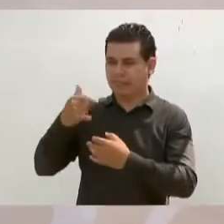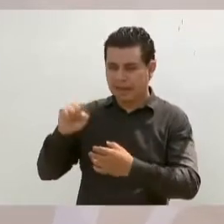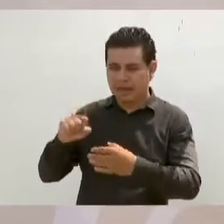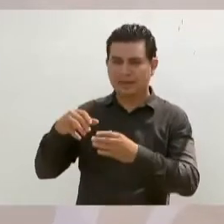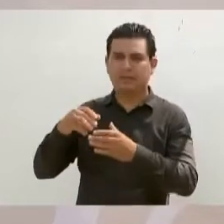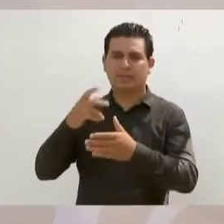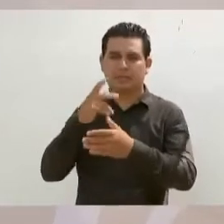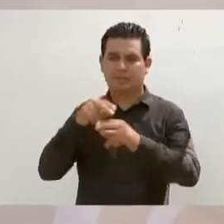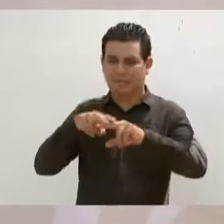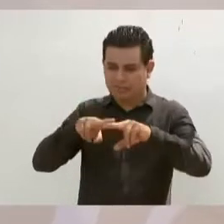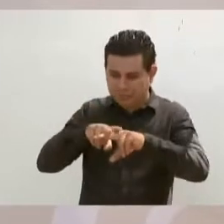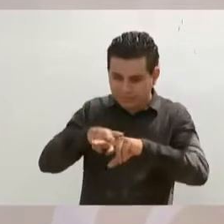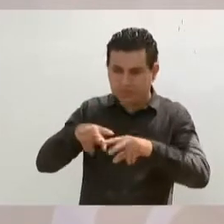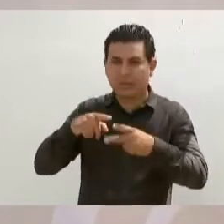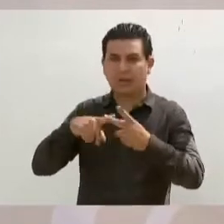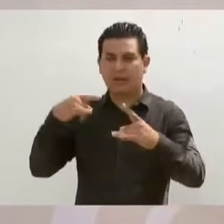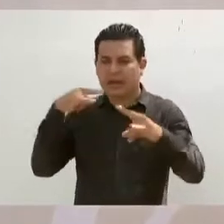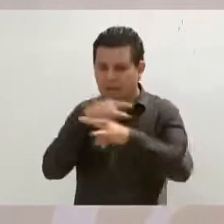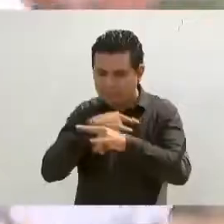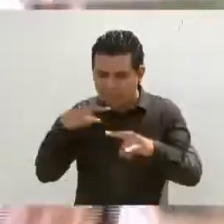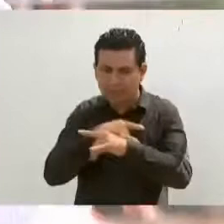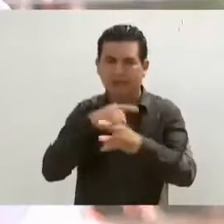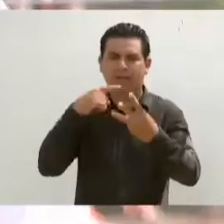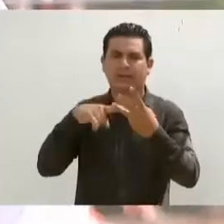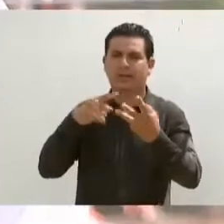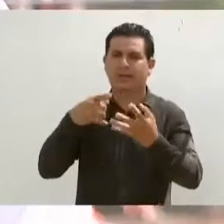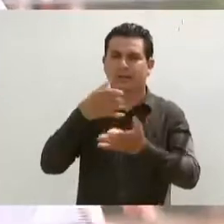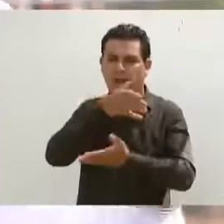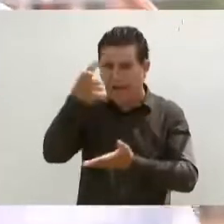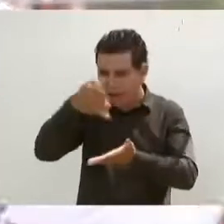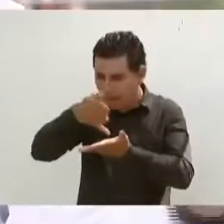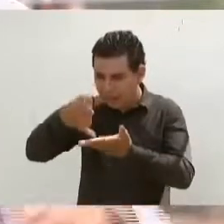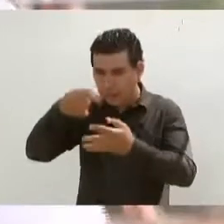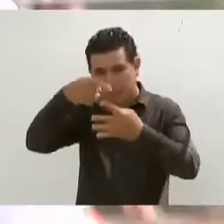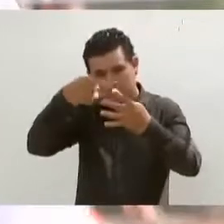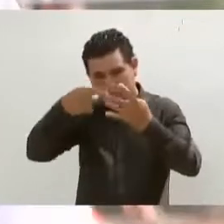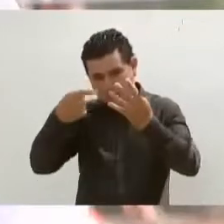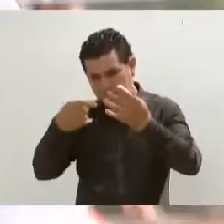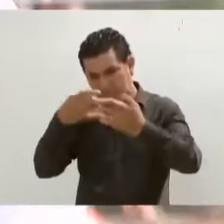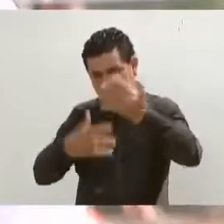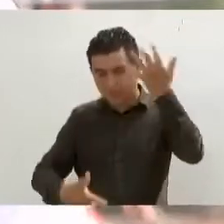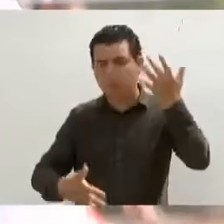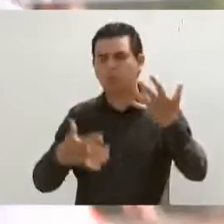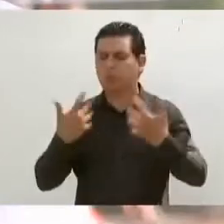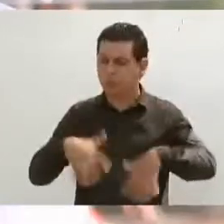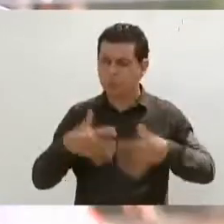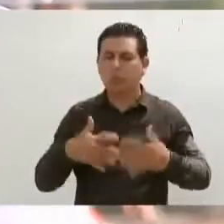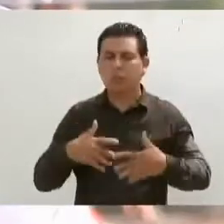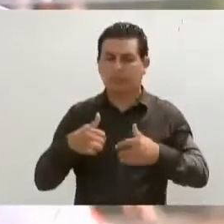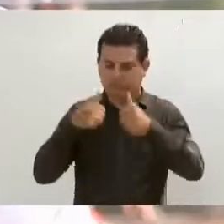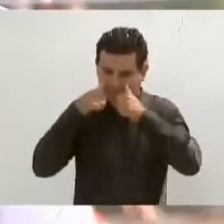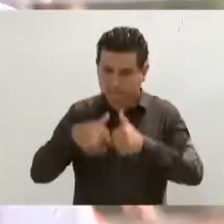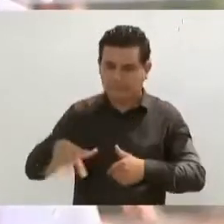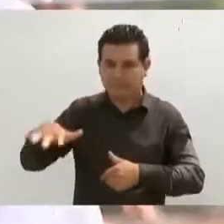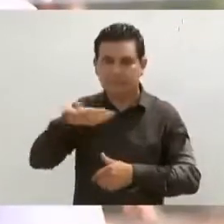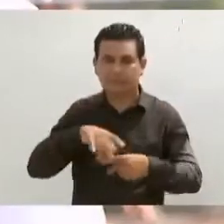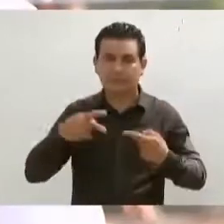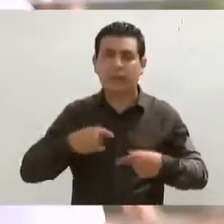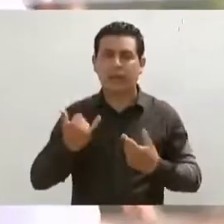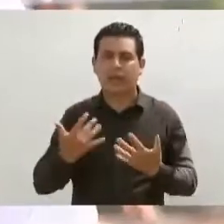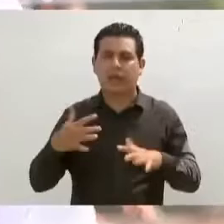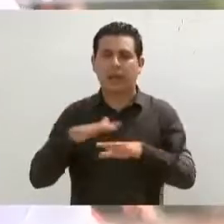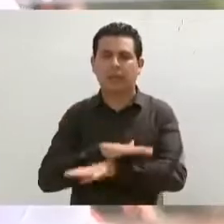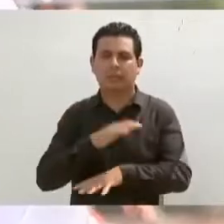interoceánico y las carreteras. Estamos atendiendo a la gente con usted, pero también la transformación